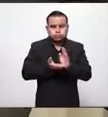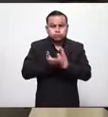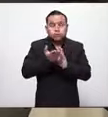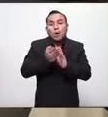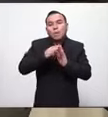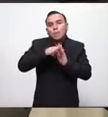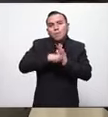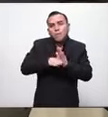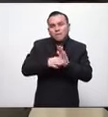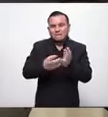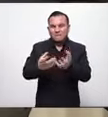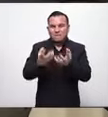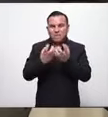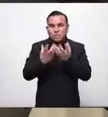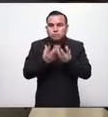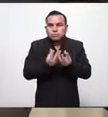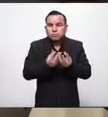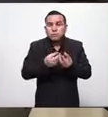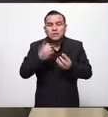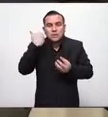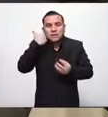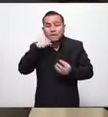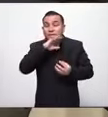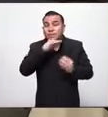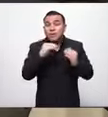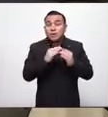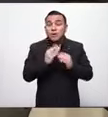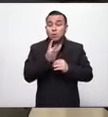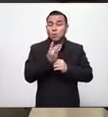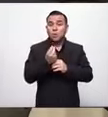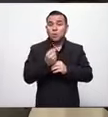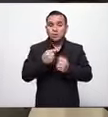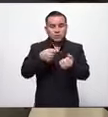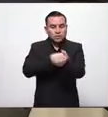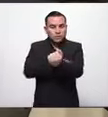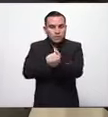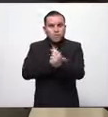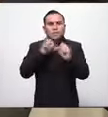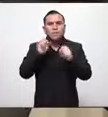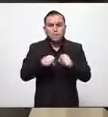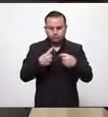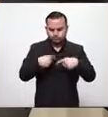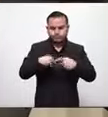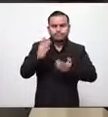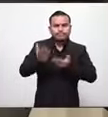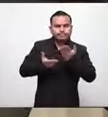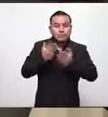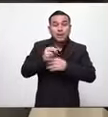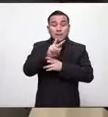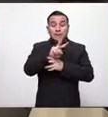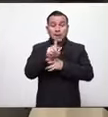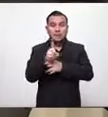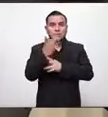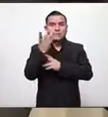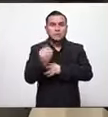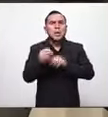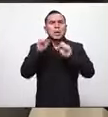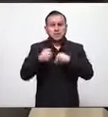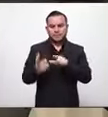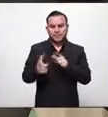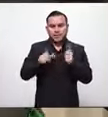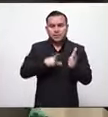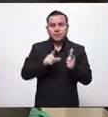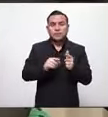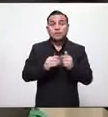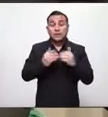capacidad que se tienen en nuestros hospitales para poder determinar si después de un periodo de 21 días estamos listos para